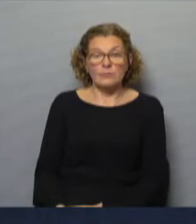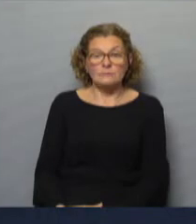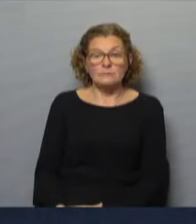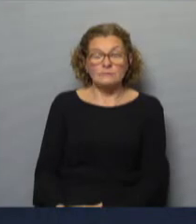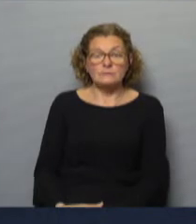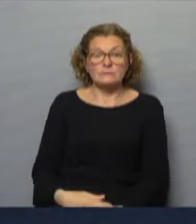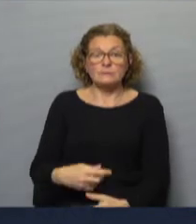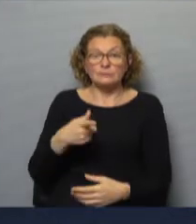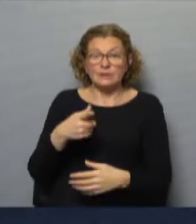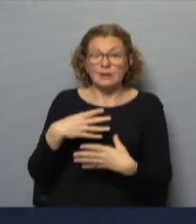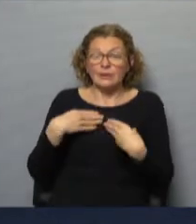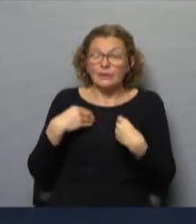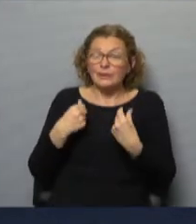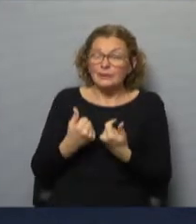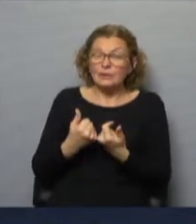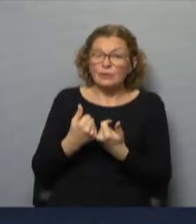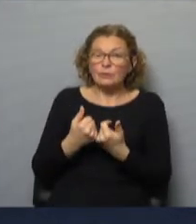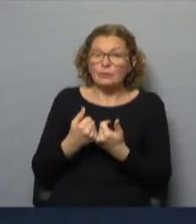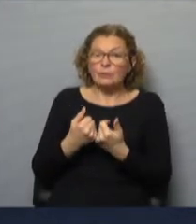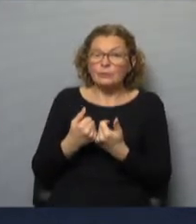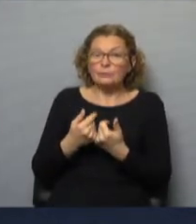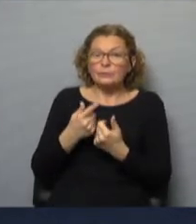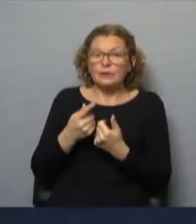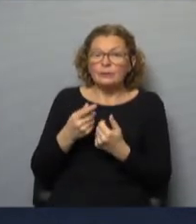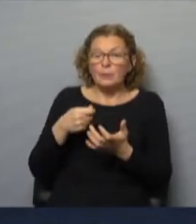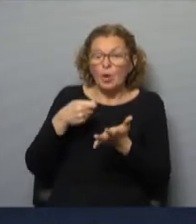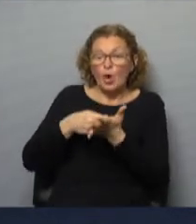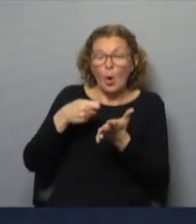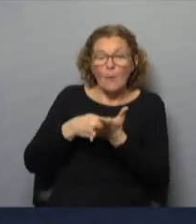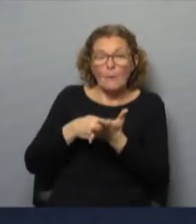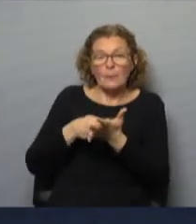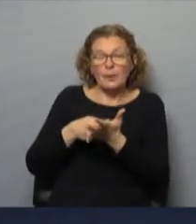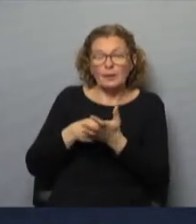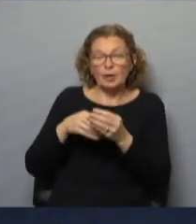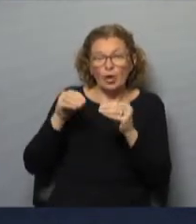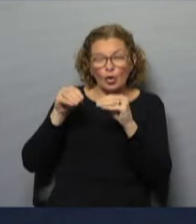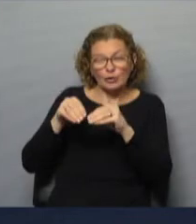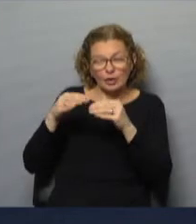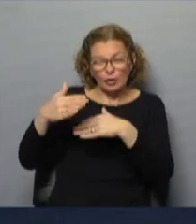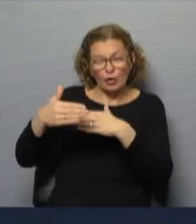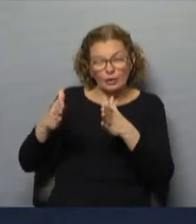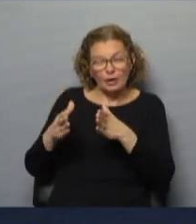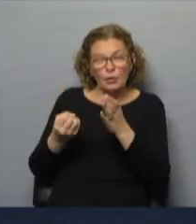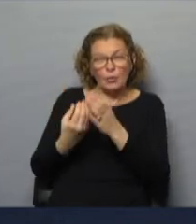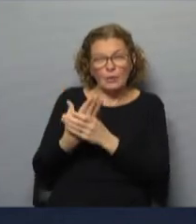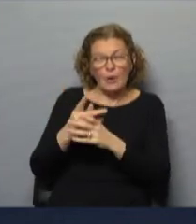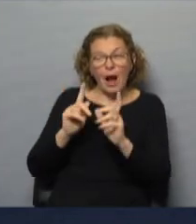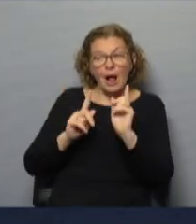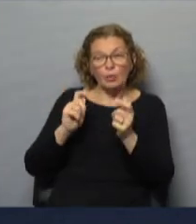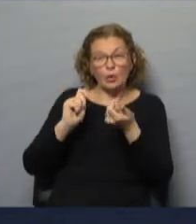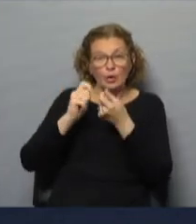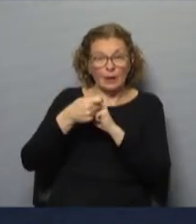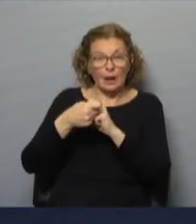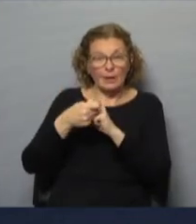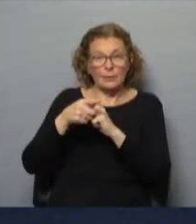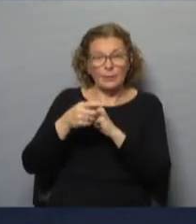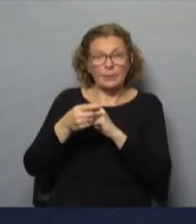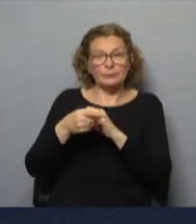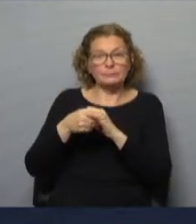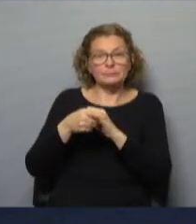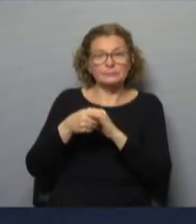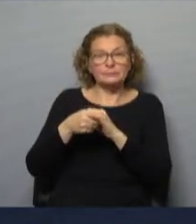Estamos entonces en este sentido procediendo una compra de contenedores nuevos que van a tener algunos cambios. En particular,